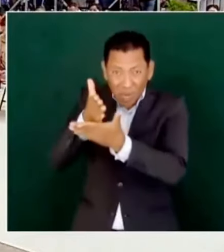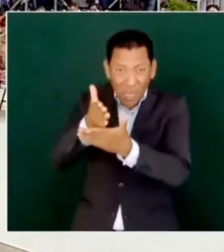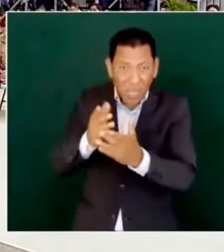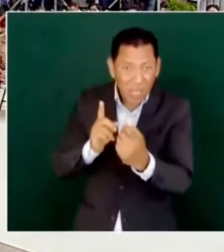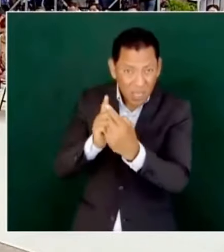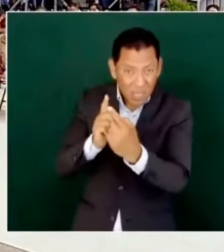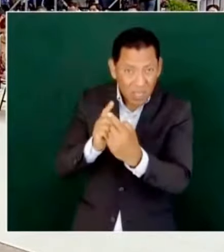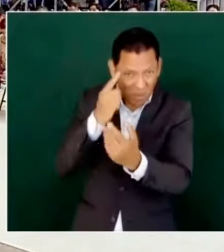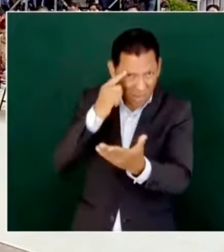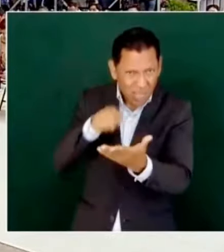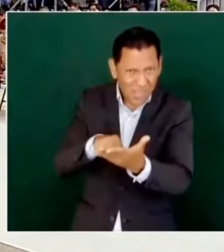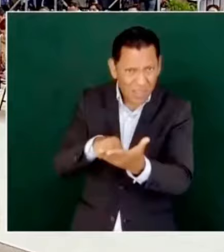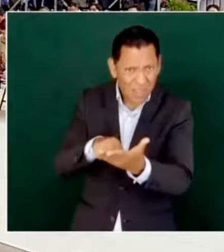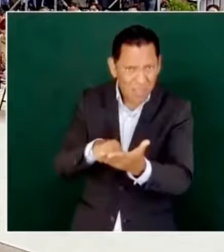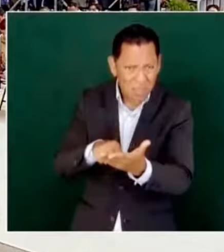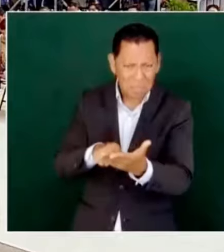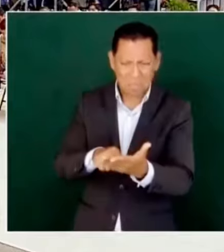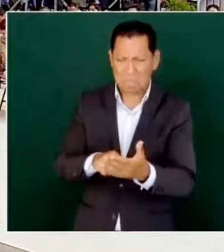No,